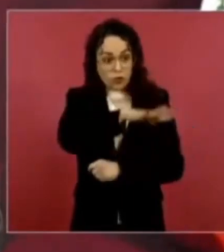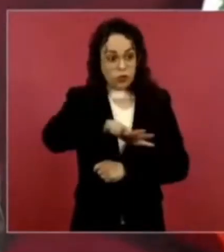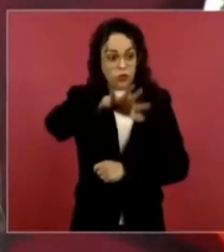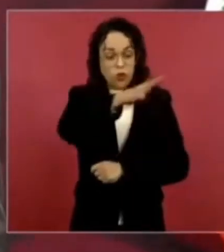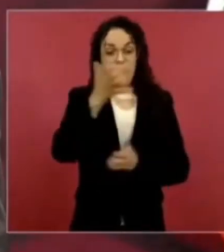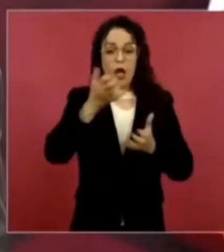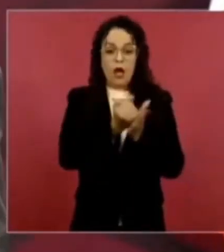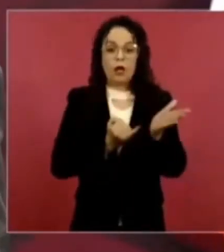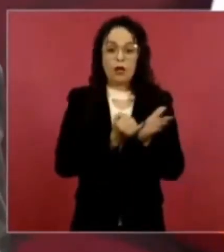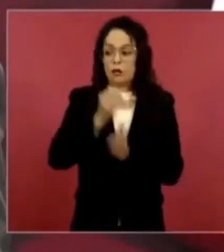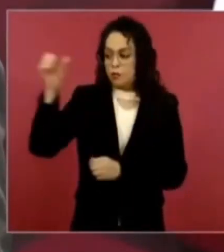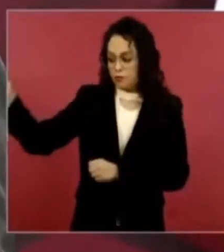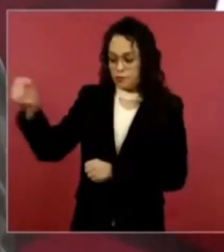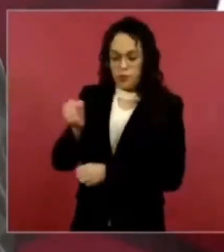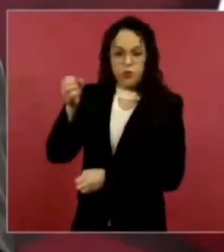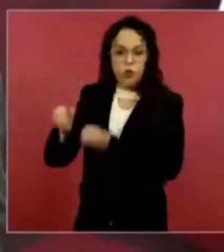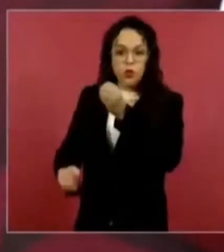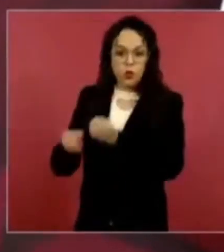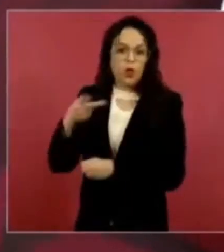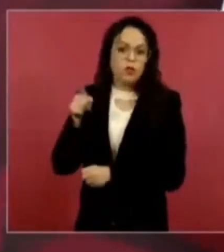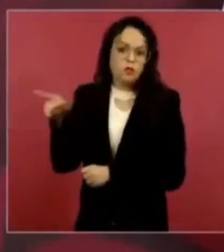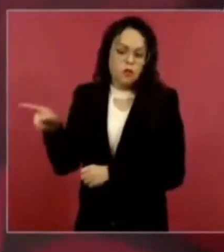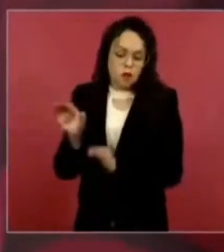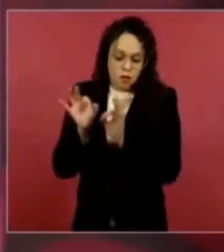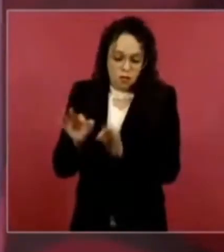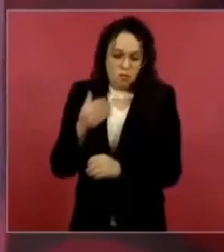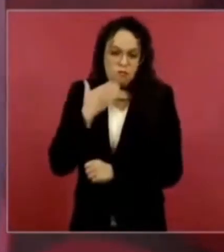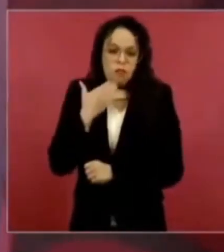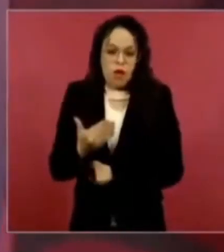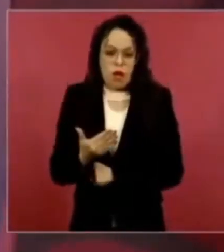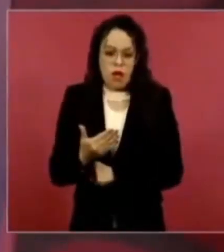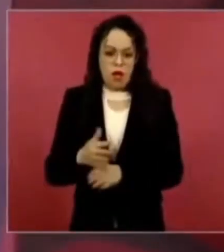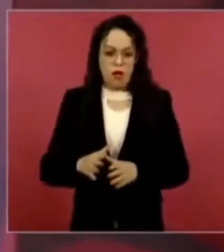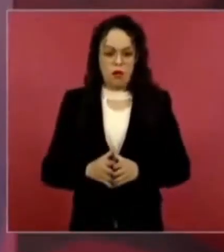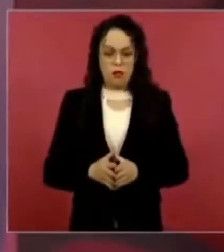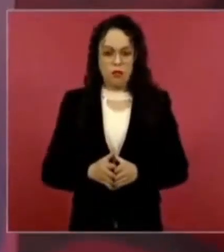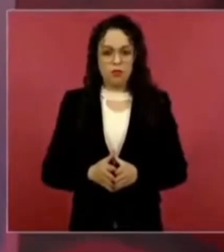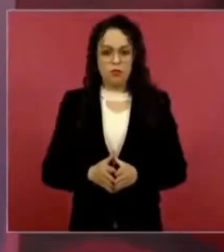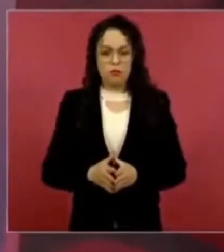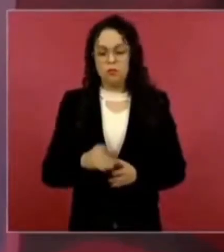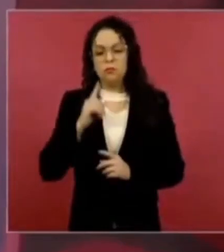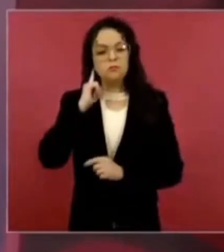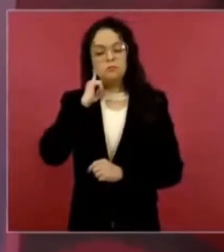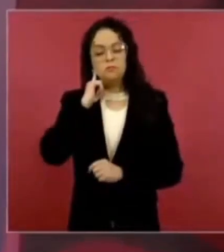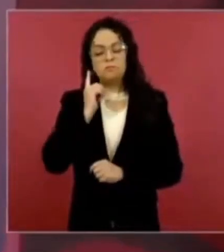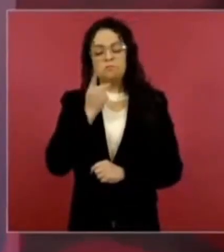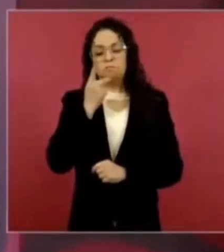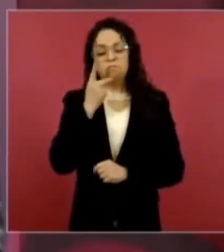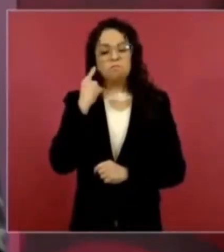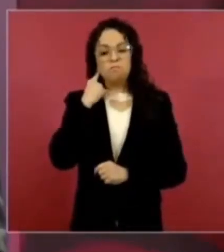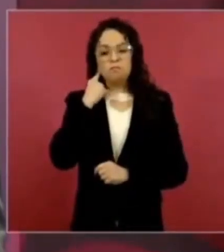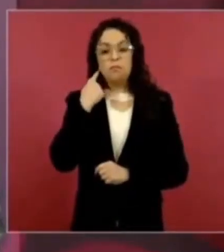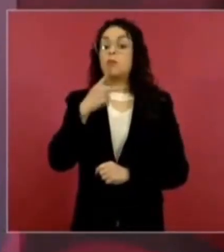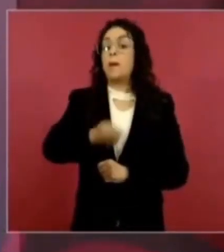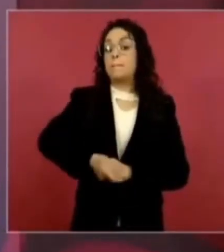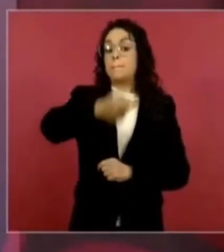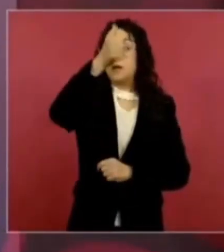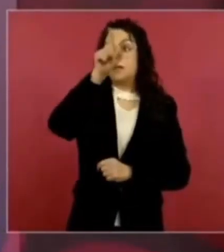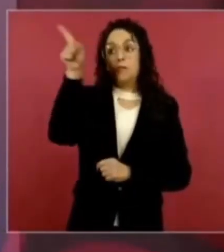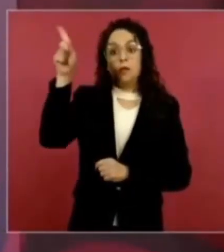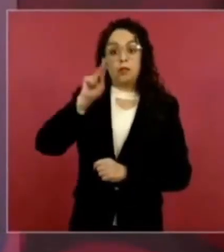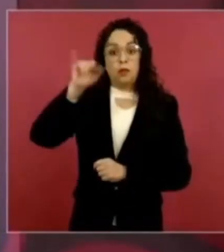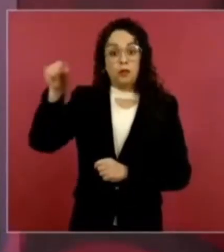fiscales también? Sí, pero primero lo que es el Poder Judicial, porque esa es una asignatura pendiente.